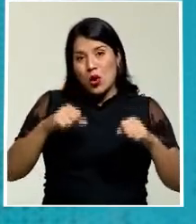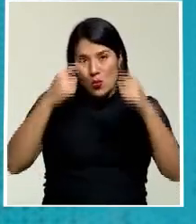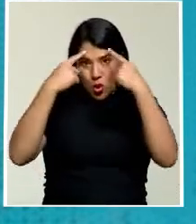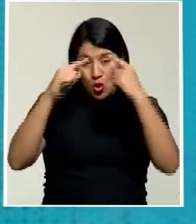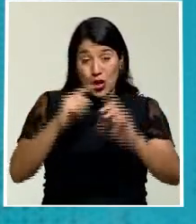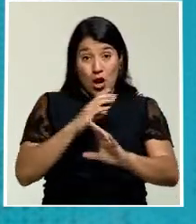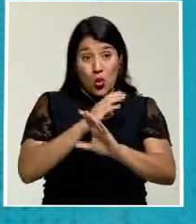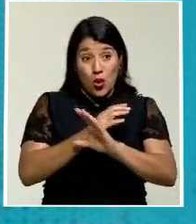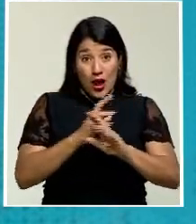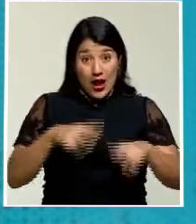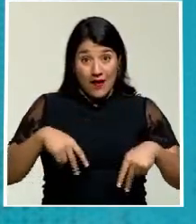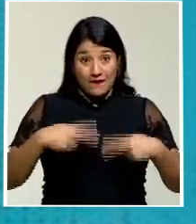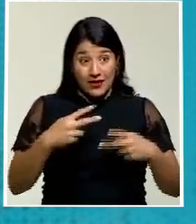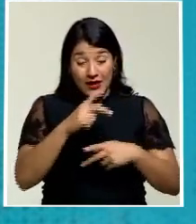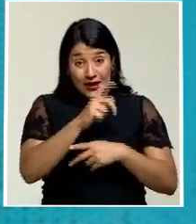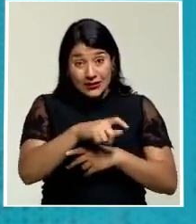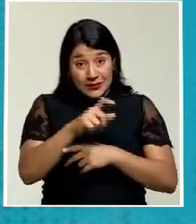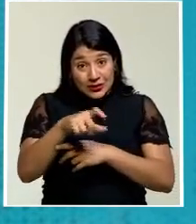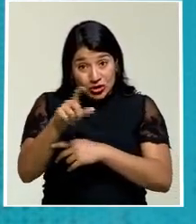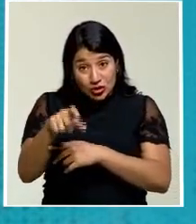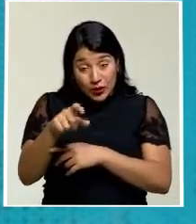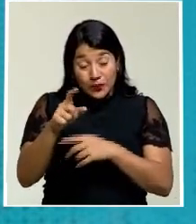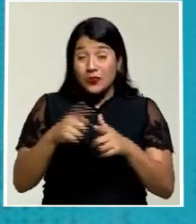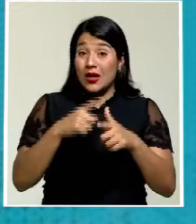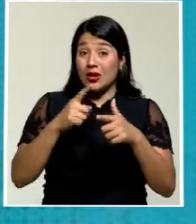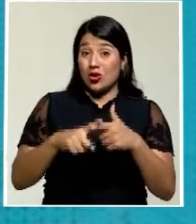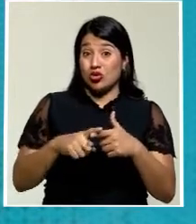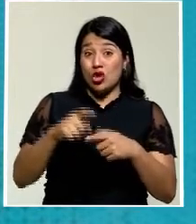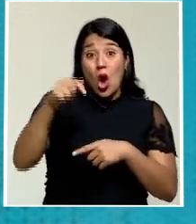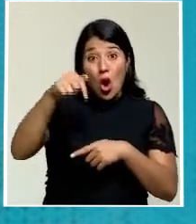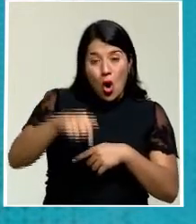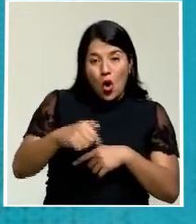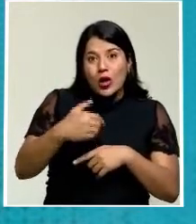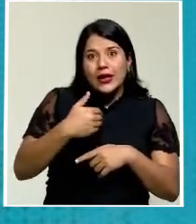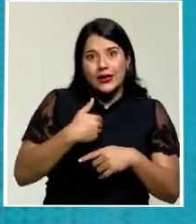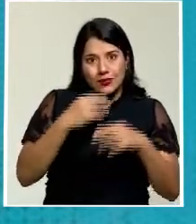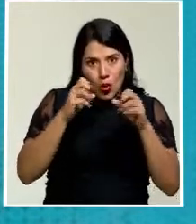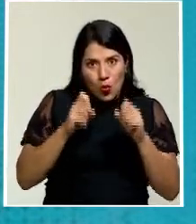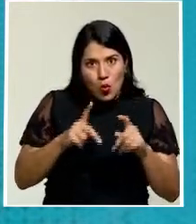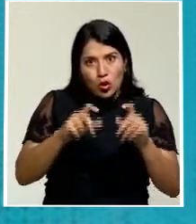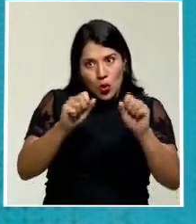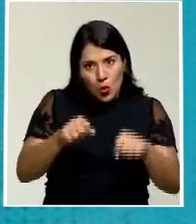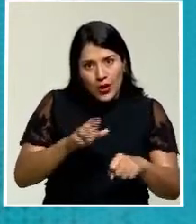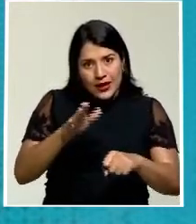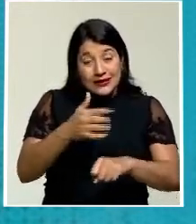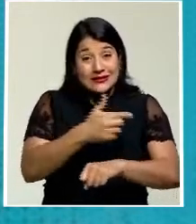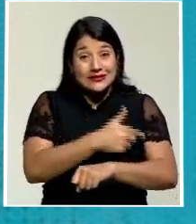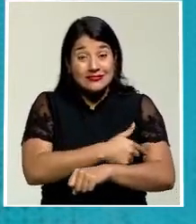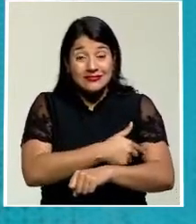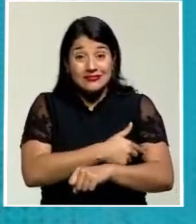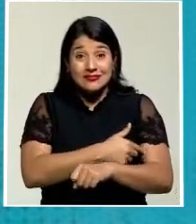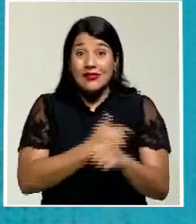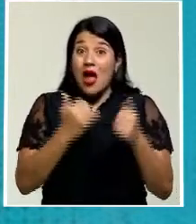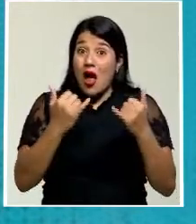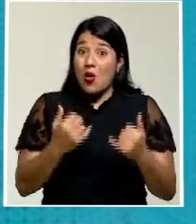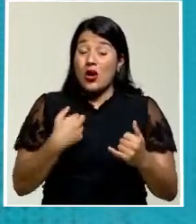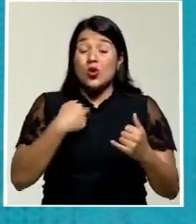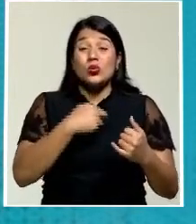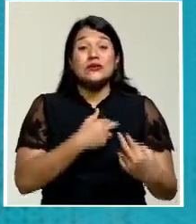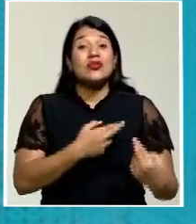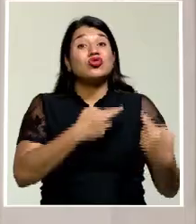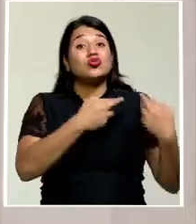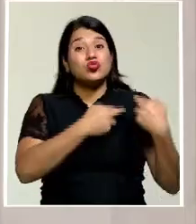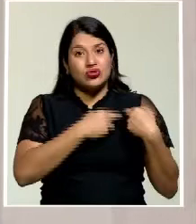personas. Entonces, hoy que tenemos esta posibilidad, es nuestra responsabilidad acudir a